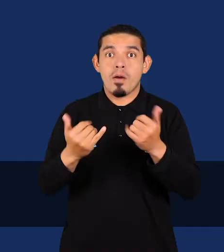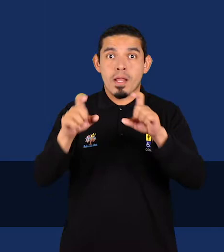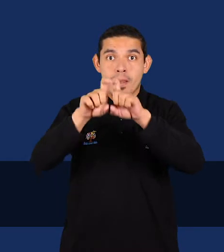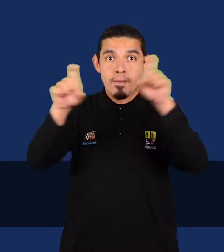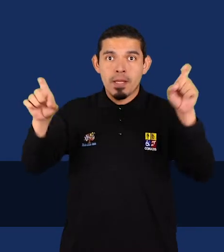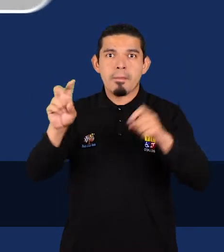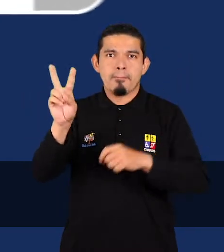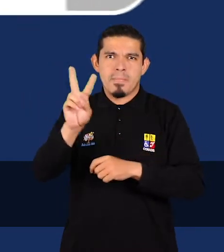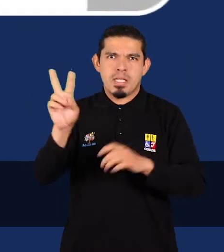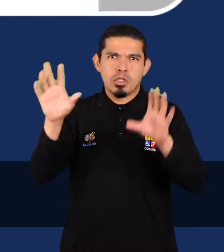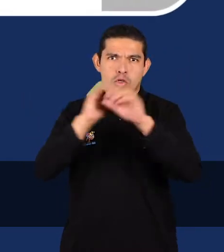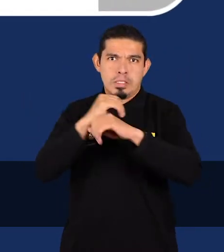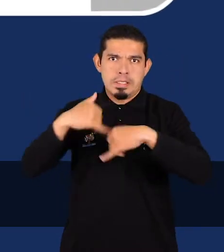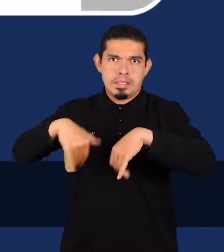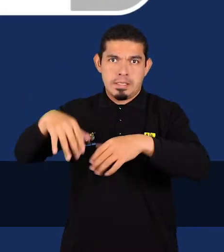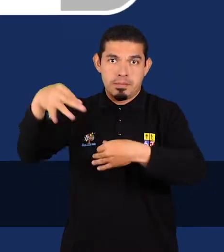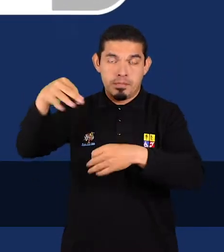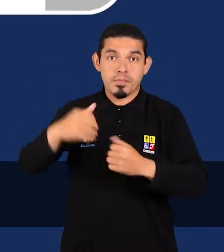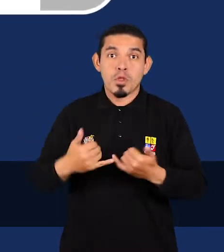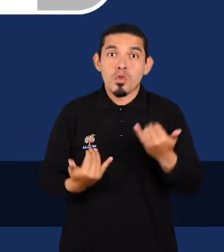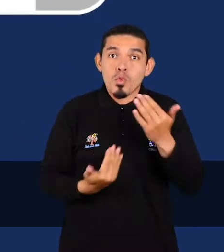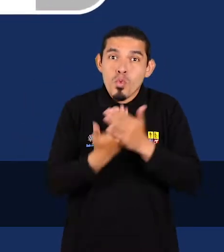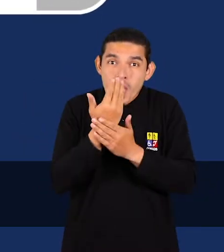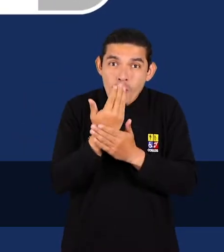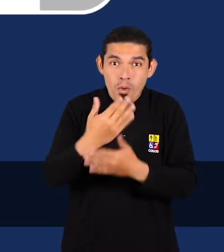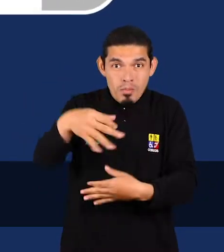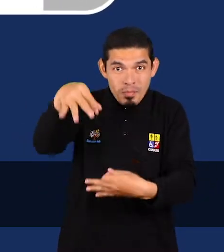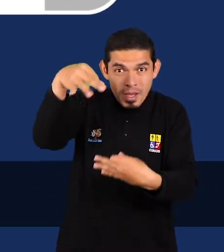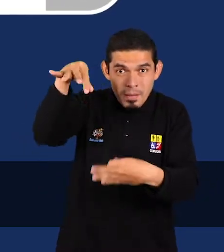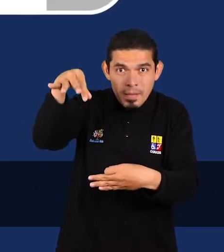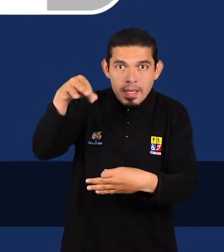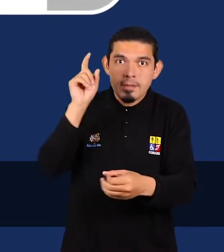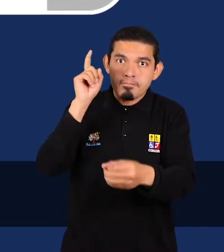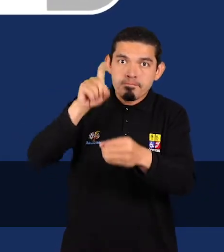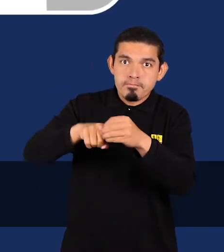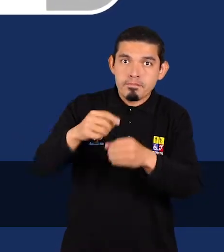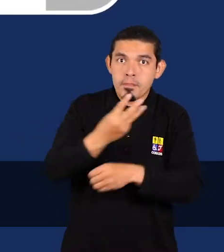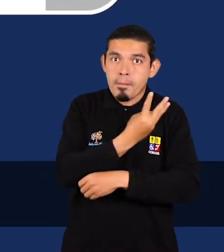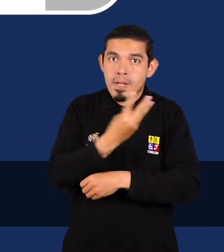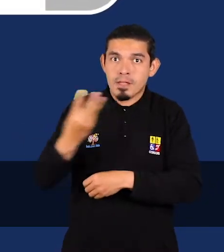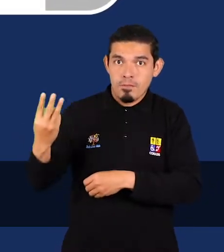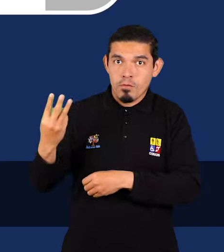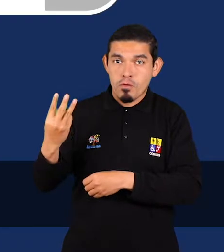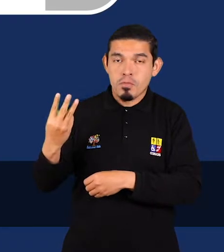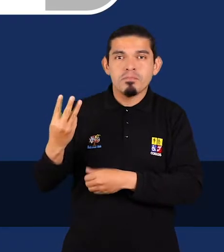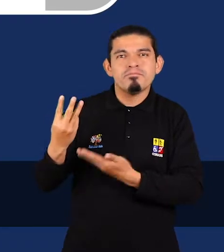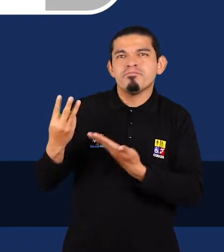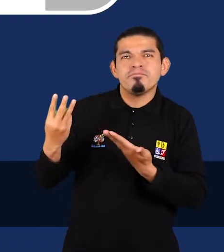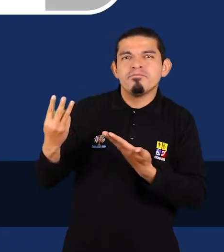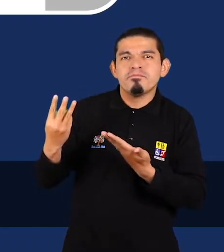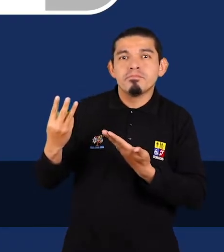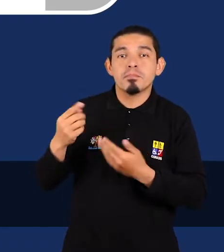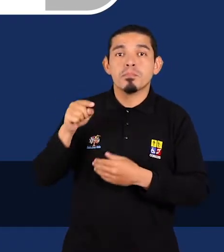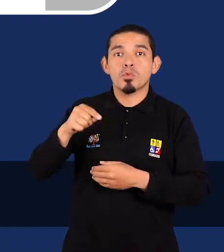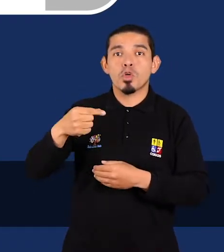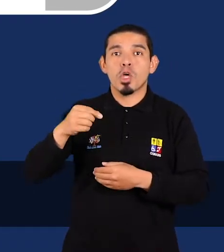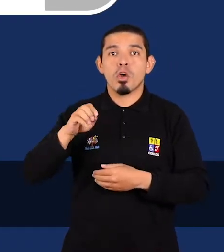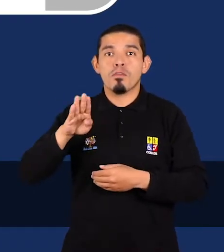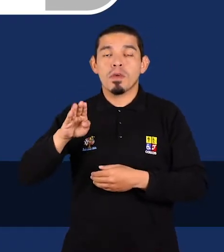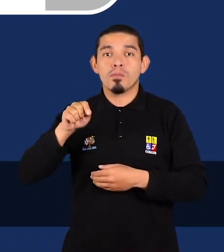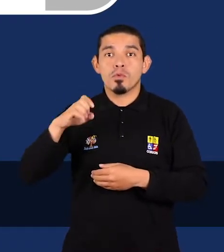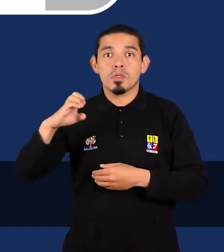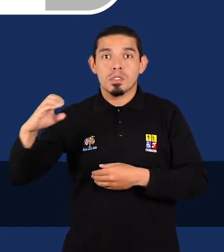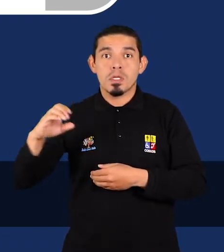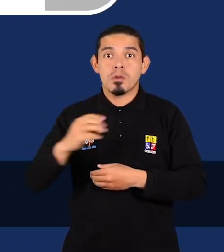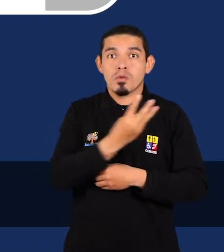del viernes. Para la obtención del nuevo salvoconducto, los usuarios deberán ingresar a las plataformas www.gov.ec y